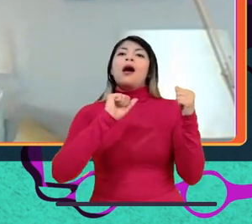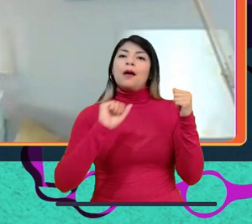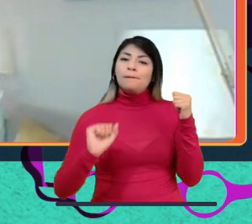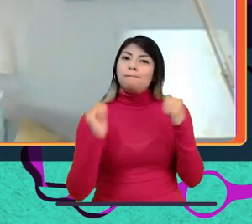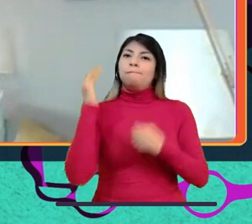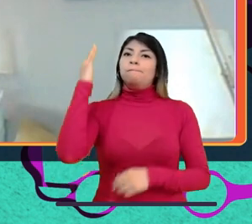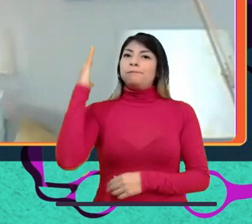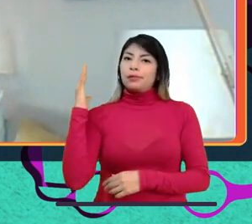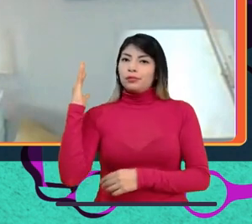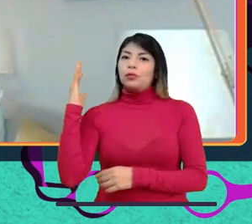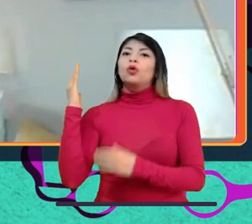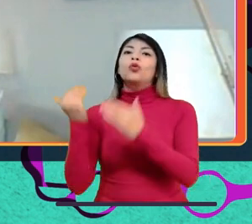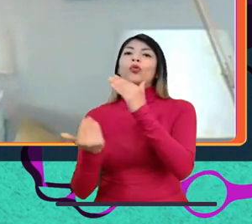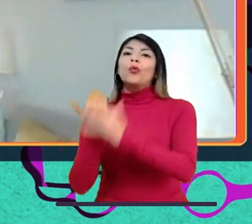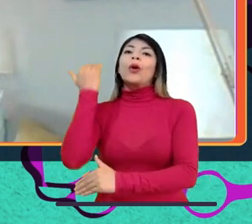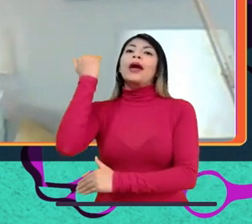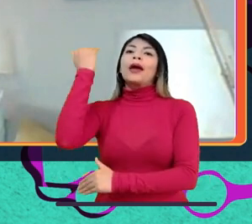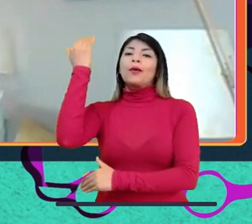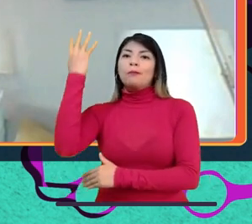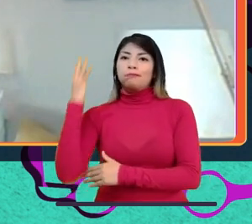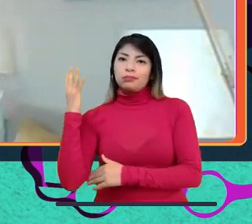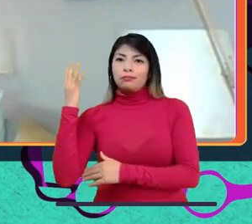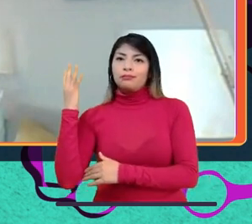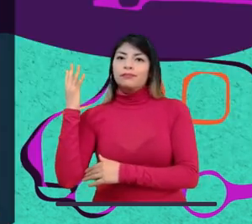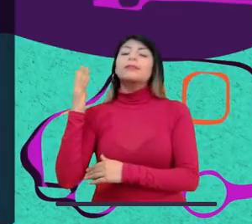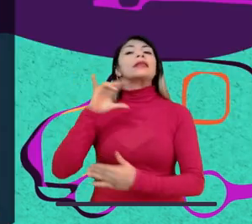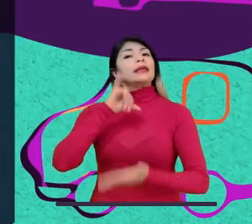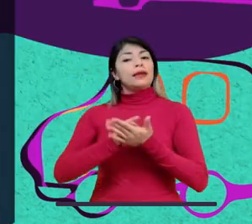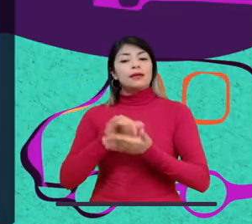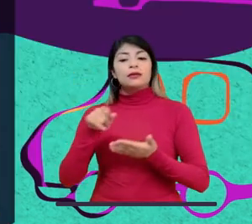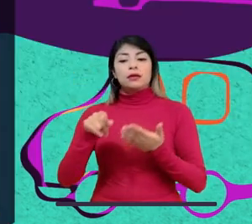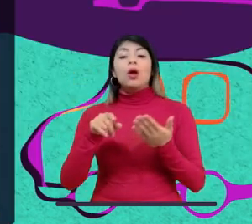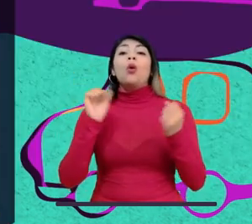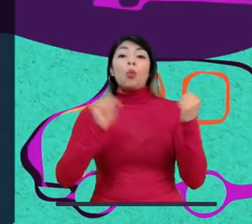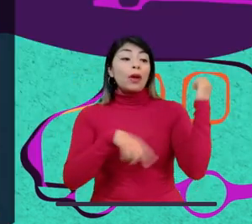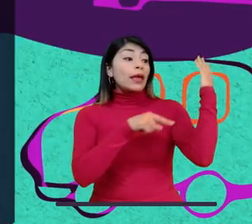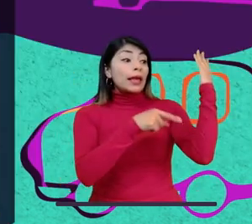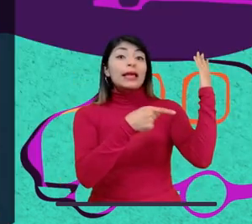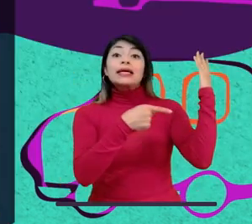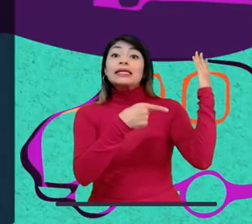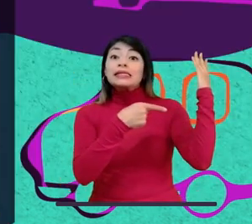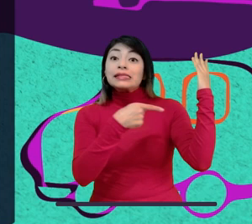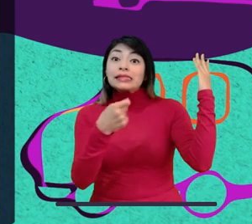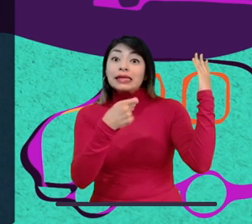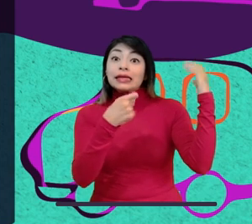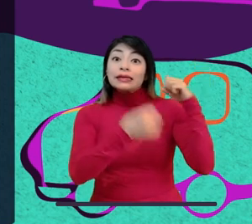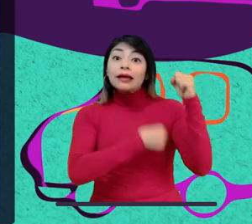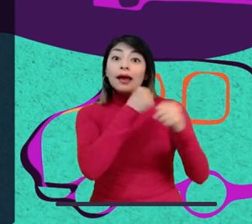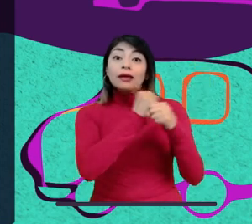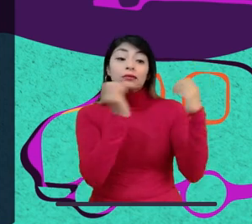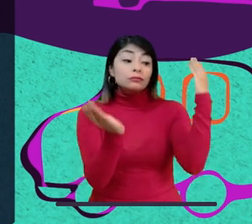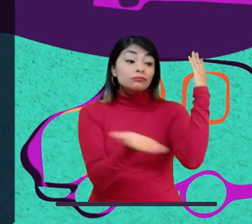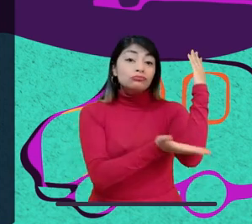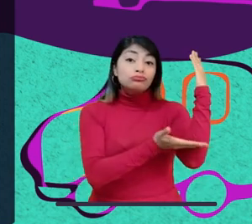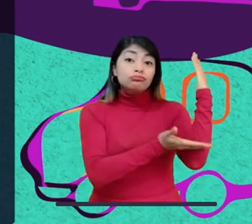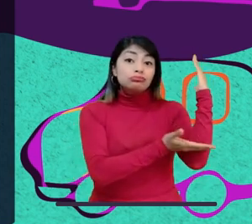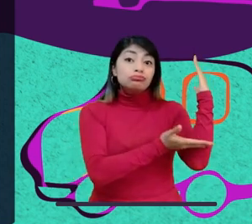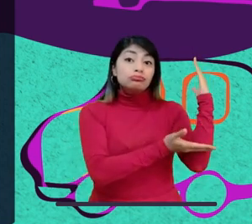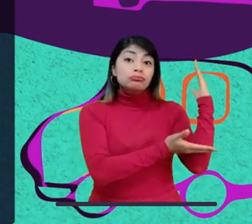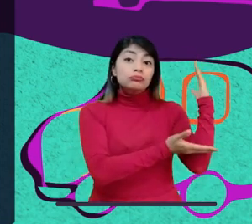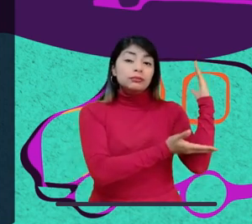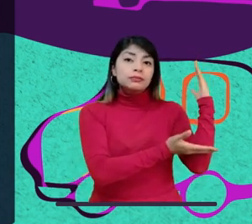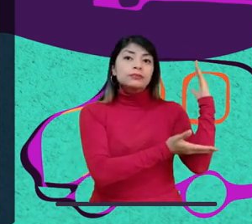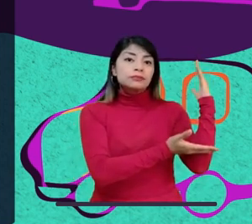nuevo para que no se acaben los árboles. Se puede talar un árbol de 100 años y ese arraigo se pierde